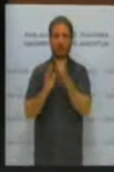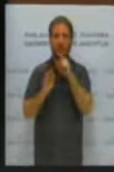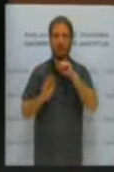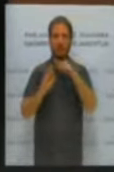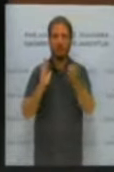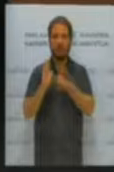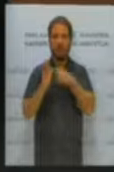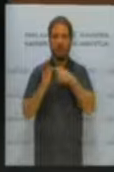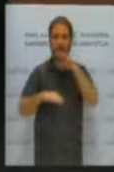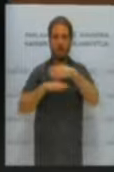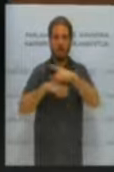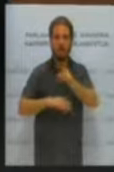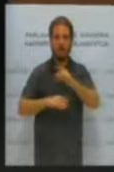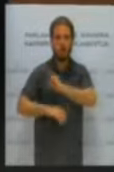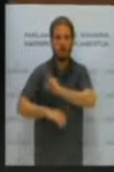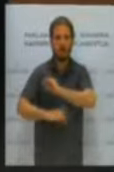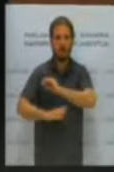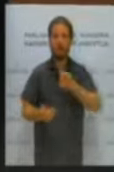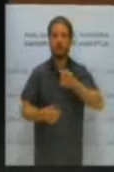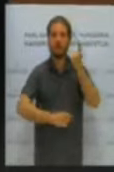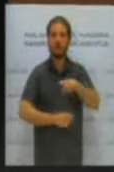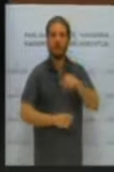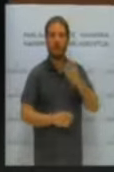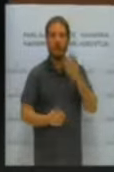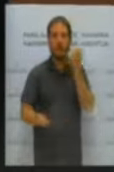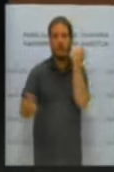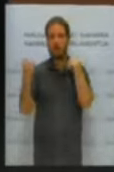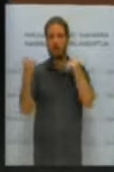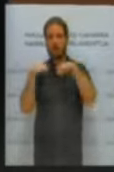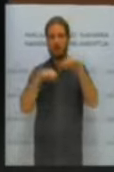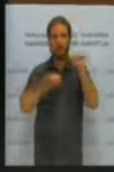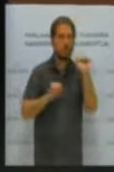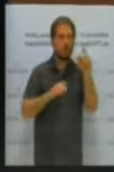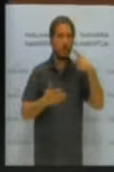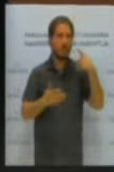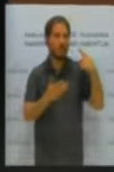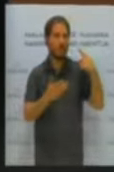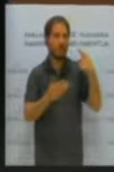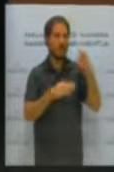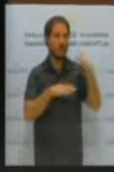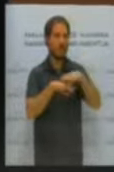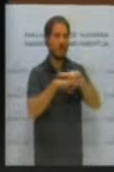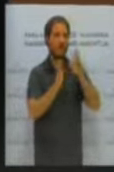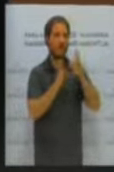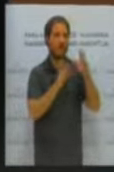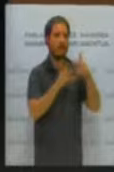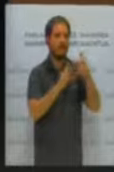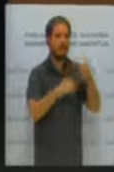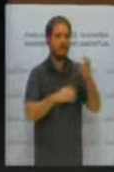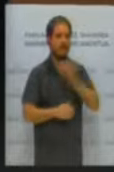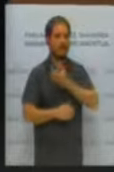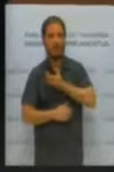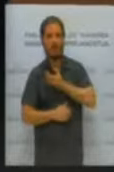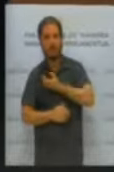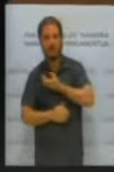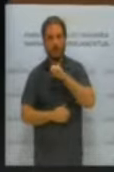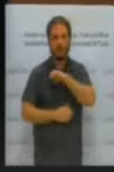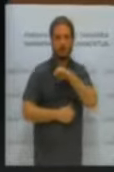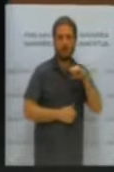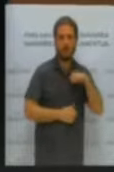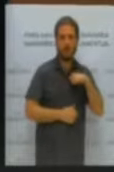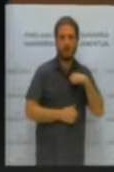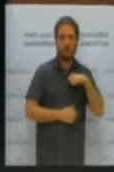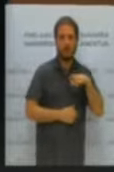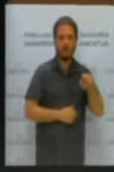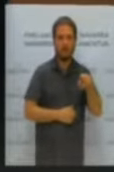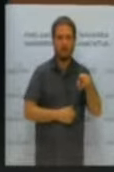Pero que también hay determinadas actitudes de administraciones, principalmente de ayuntamientos y también de particulares, que no